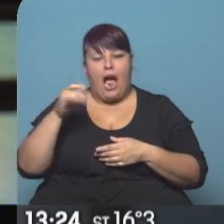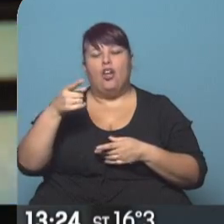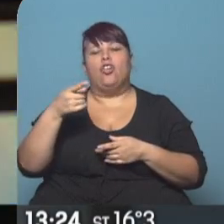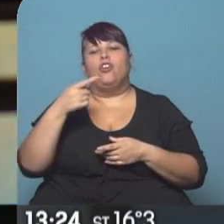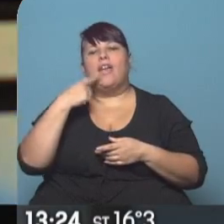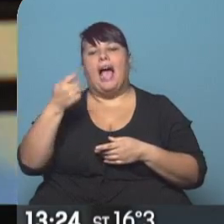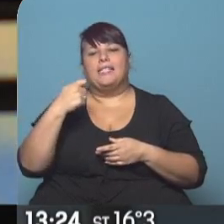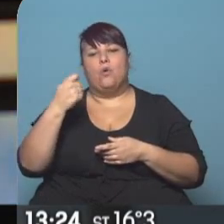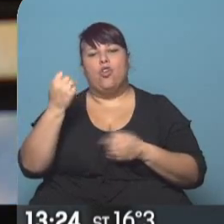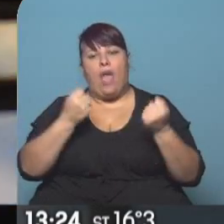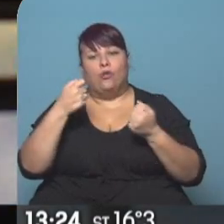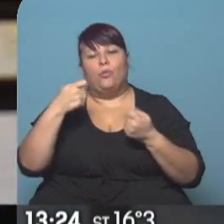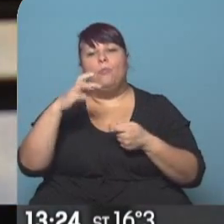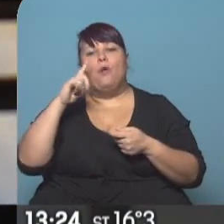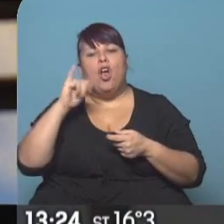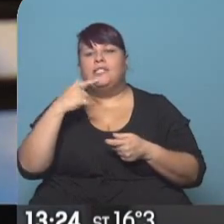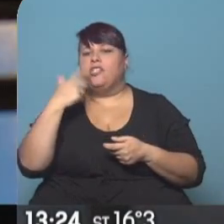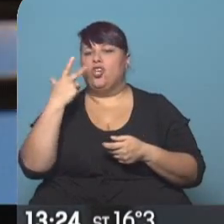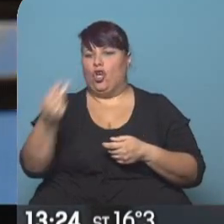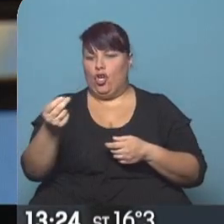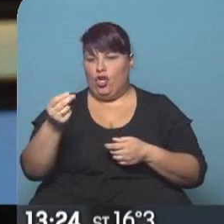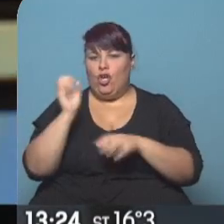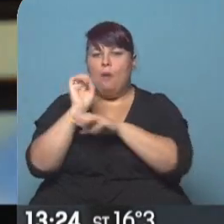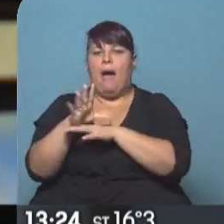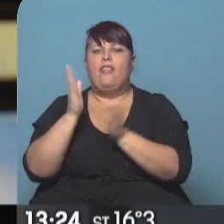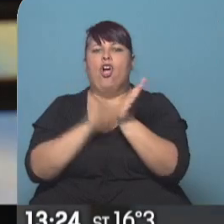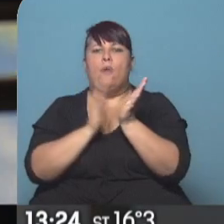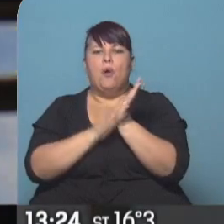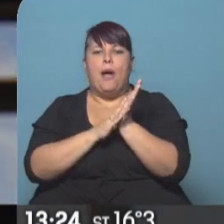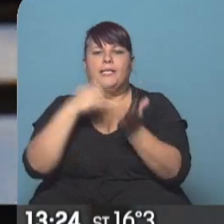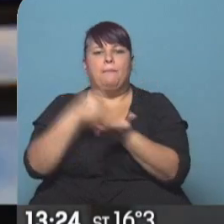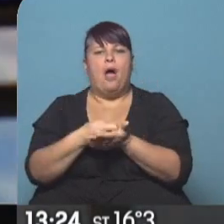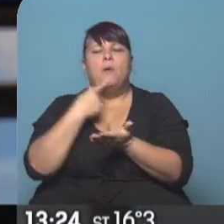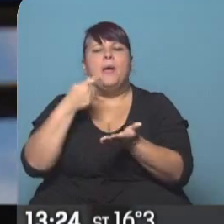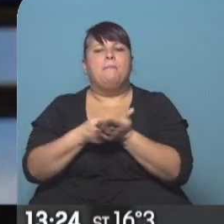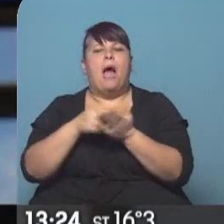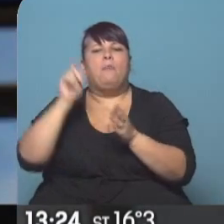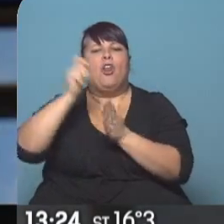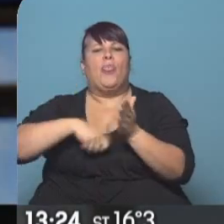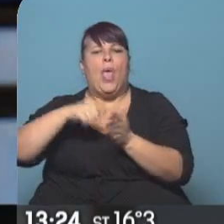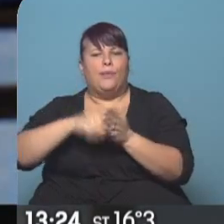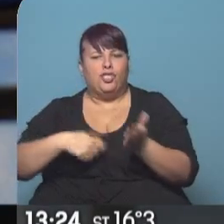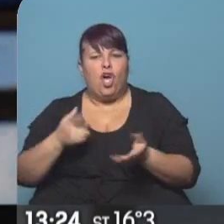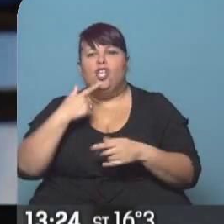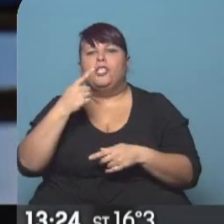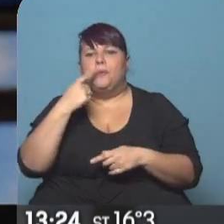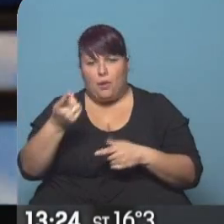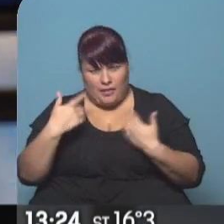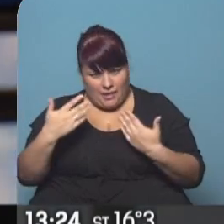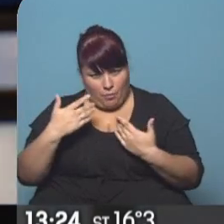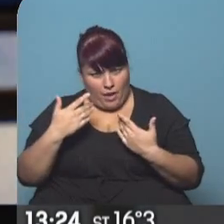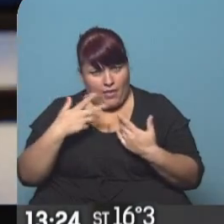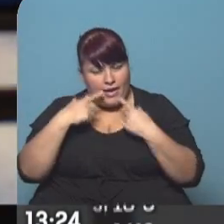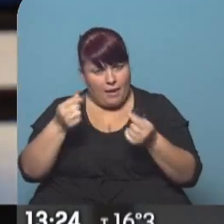del auto que le vendió la póliza se niega a enviarle el comprobante, el residuo de pago, porque los pagos los hace por débito automático. Entonces la pregunta es, ¿se puede